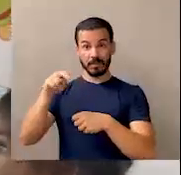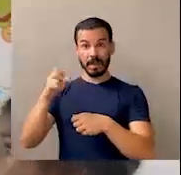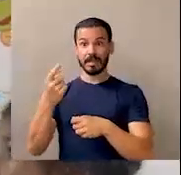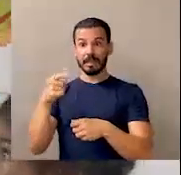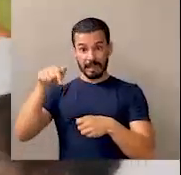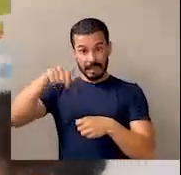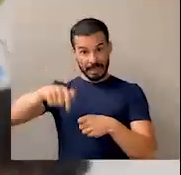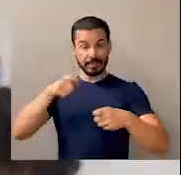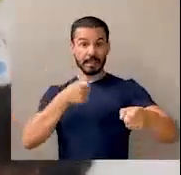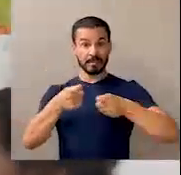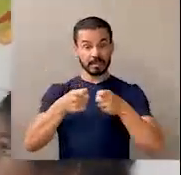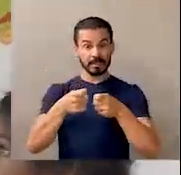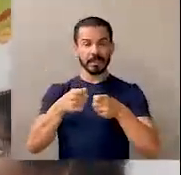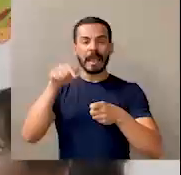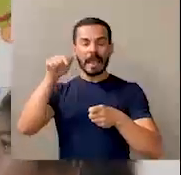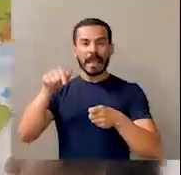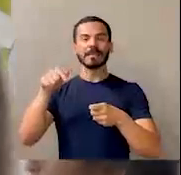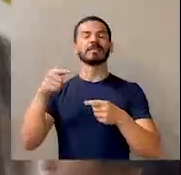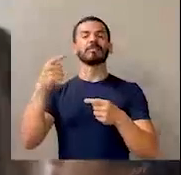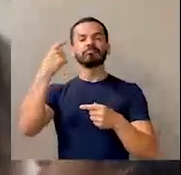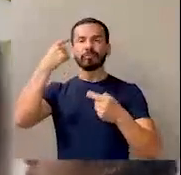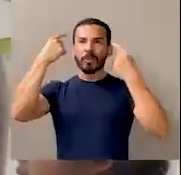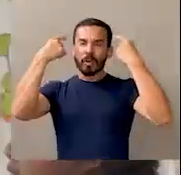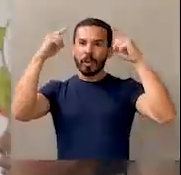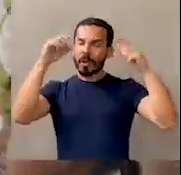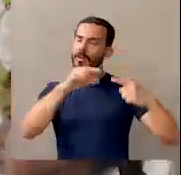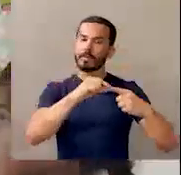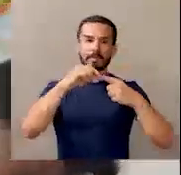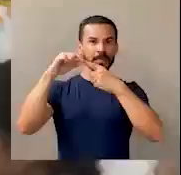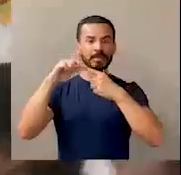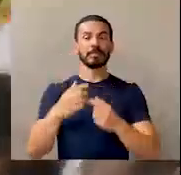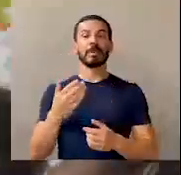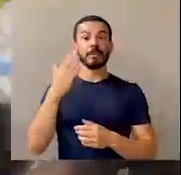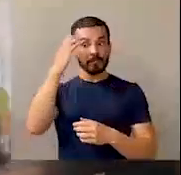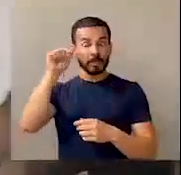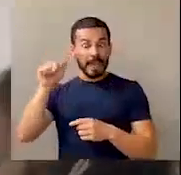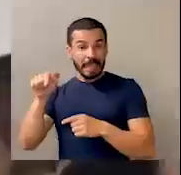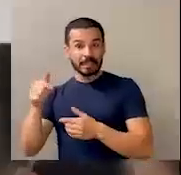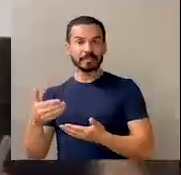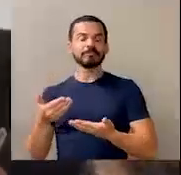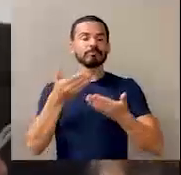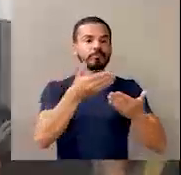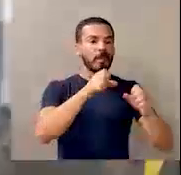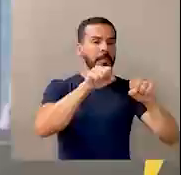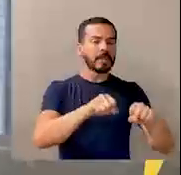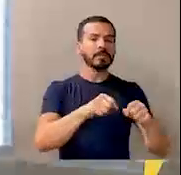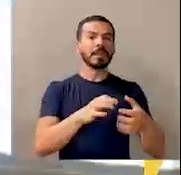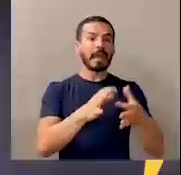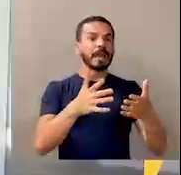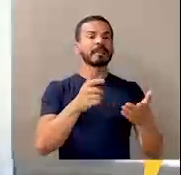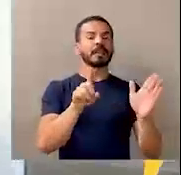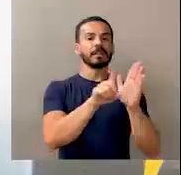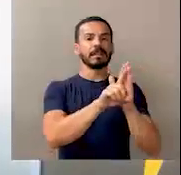el PANI durante esta administración puede considerarse uno de sus principales logros, ya que gracias a ello logró la